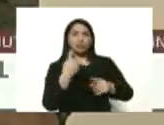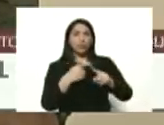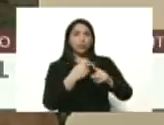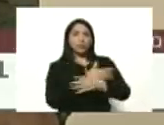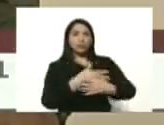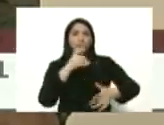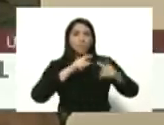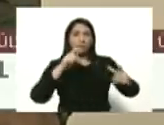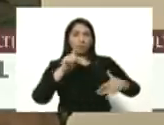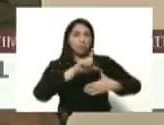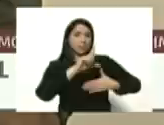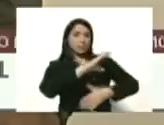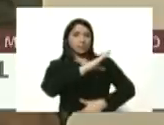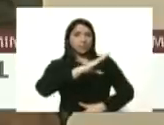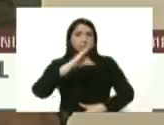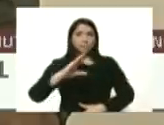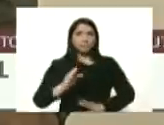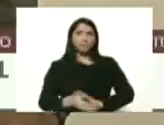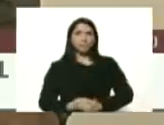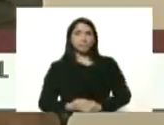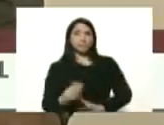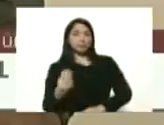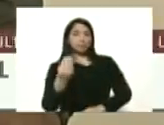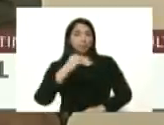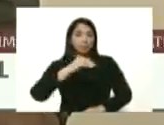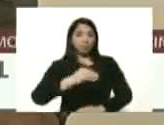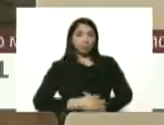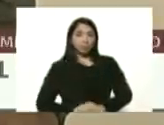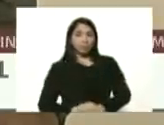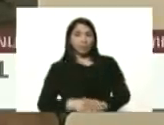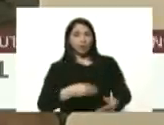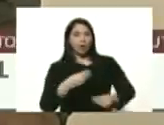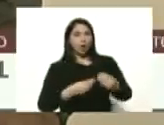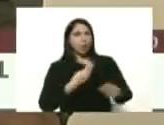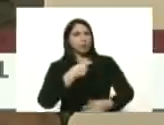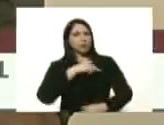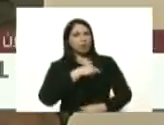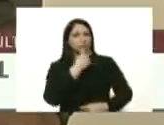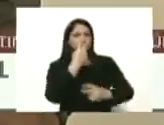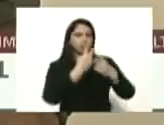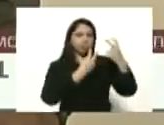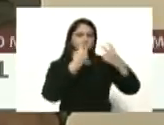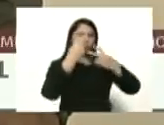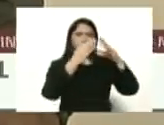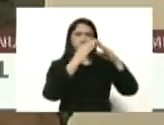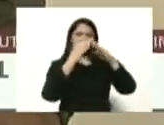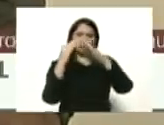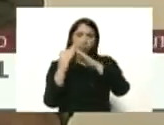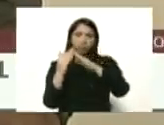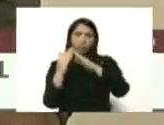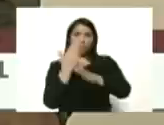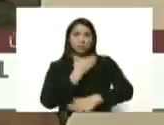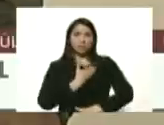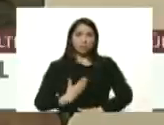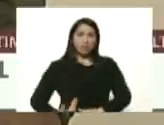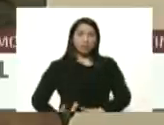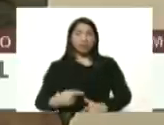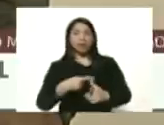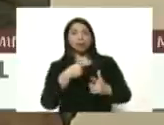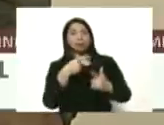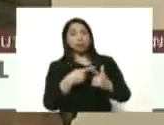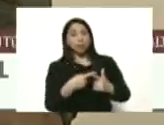América Latina y del Caribe y además como hemos ido a los casos casa por casa presidente entonces